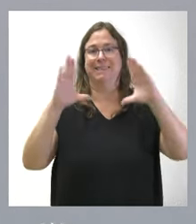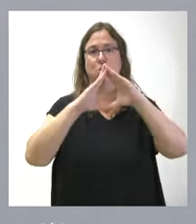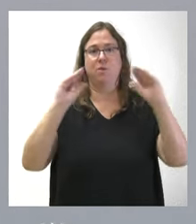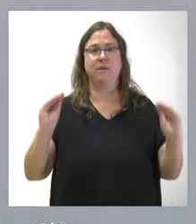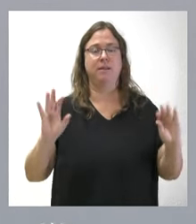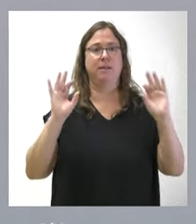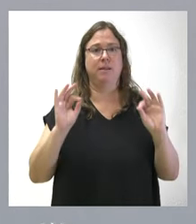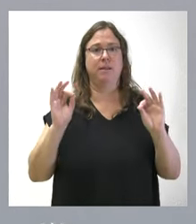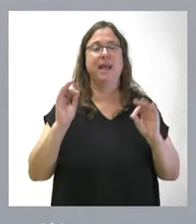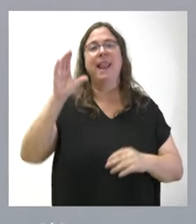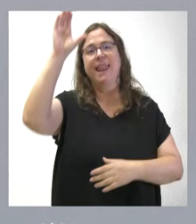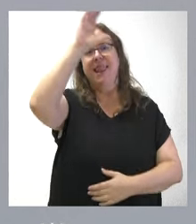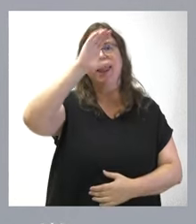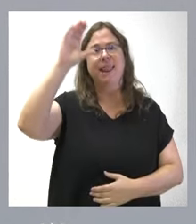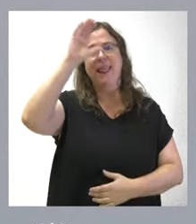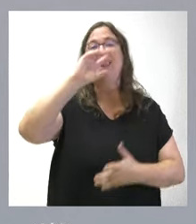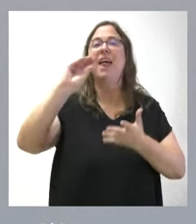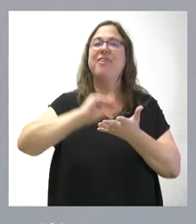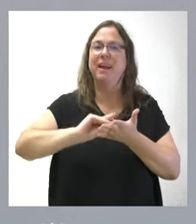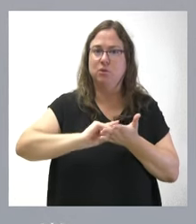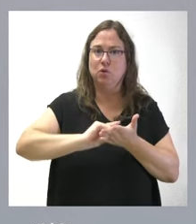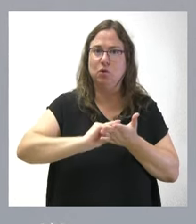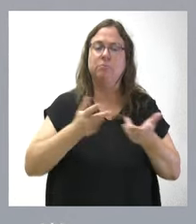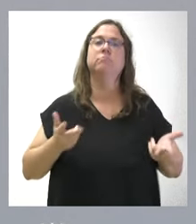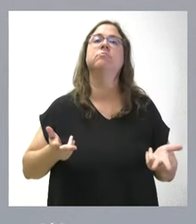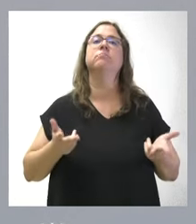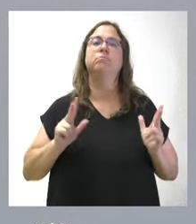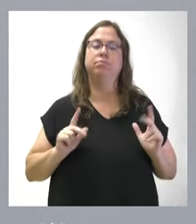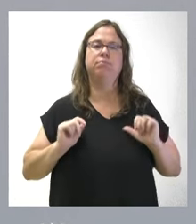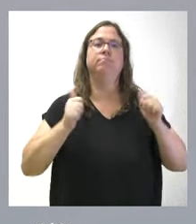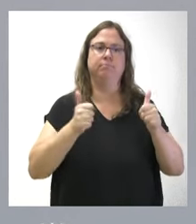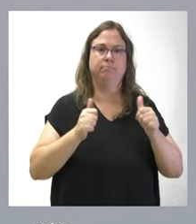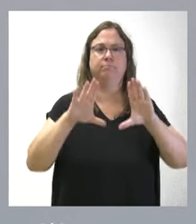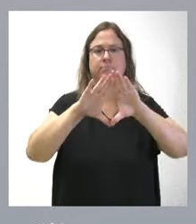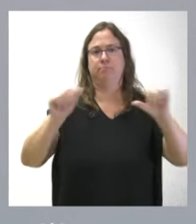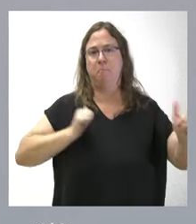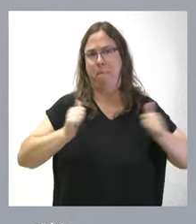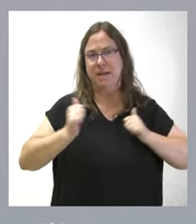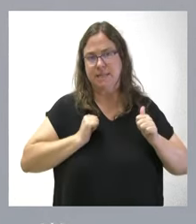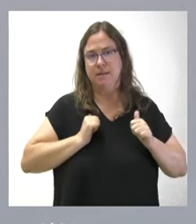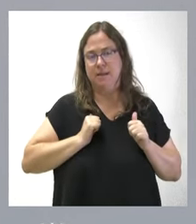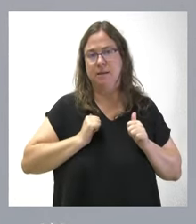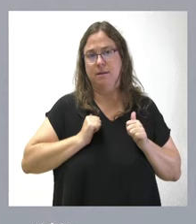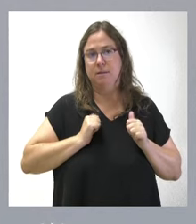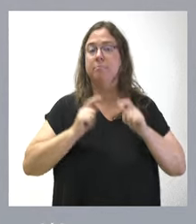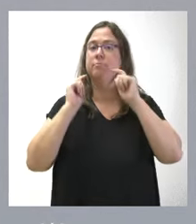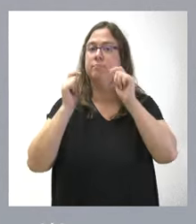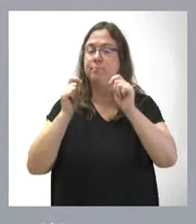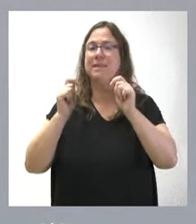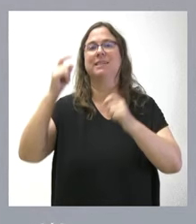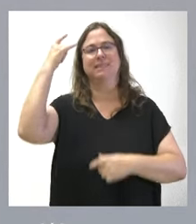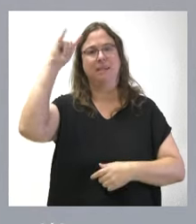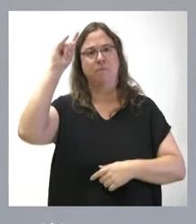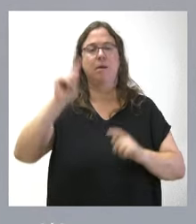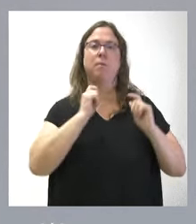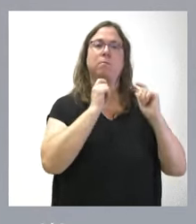de ciencia de datos se autoriza esta implantación. También a la Universidad de Salamanca y